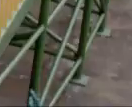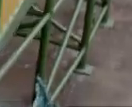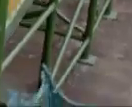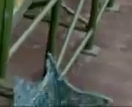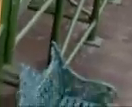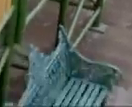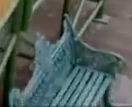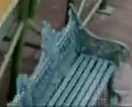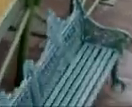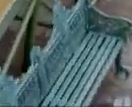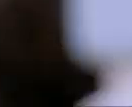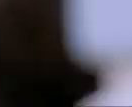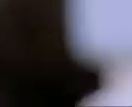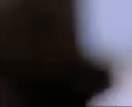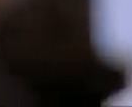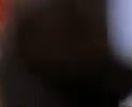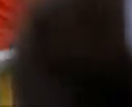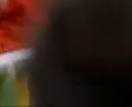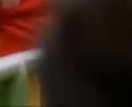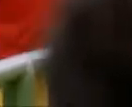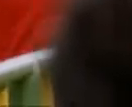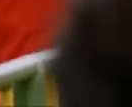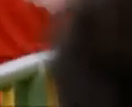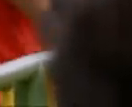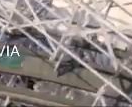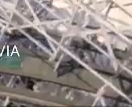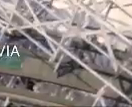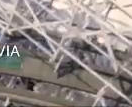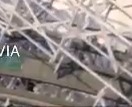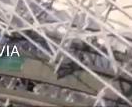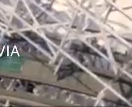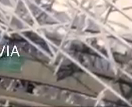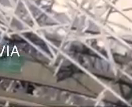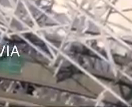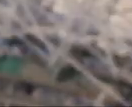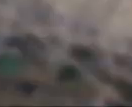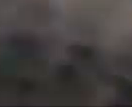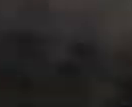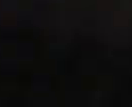presentarnos este parque de diversiones. Así que, ¡comencemos!